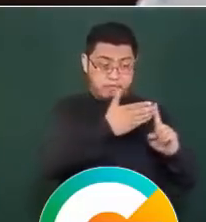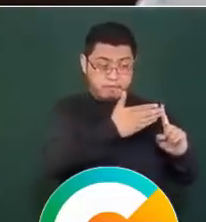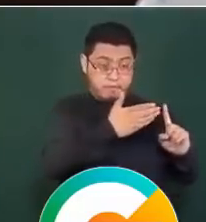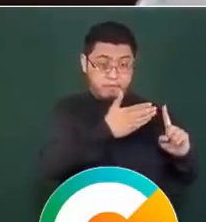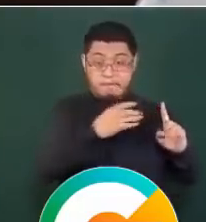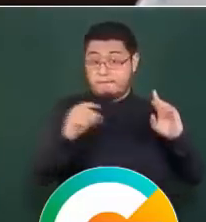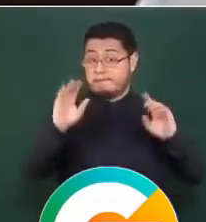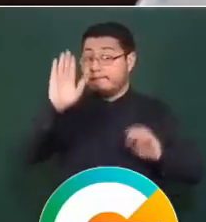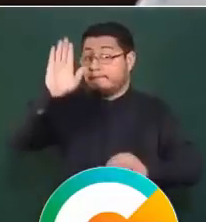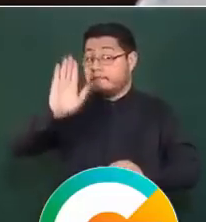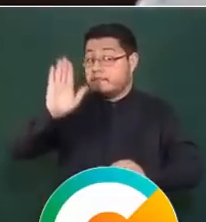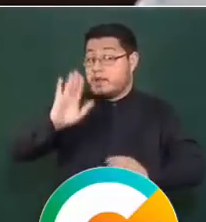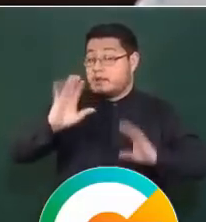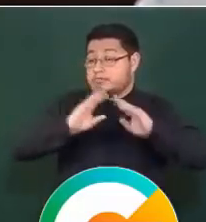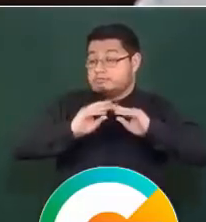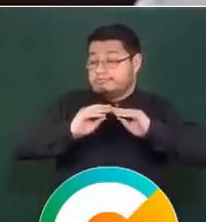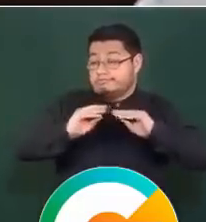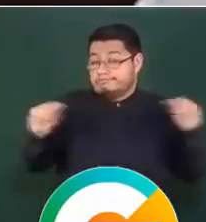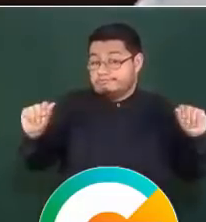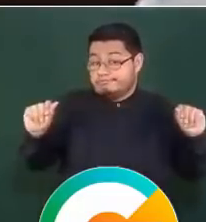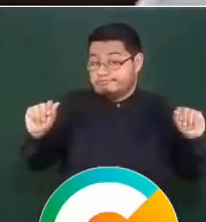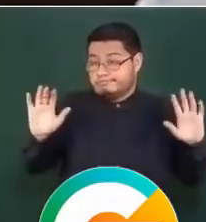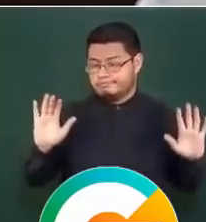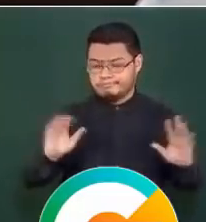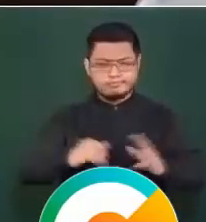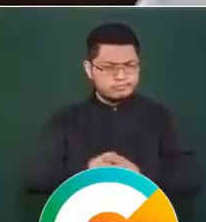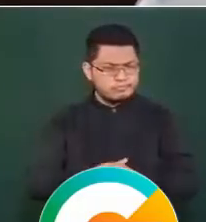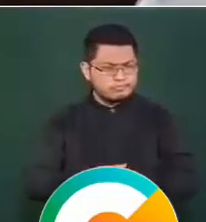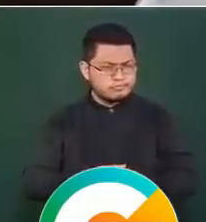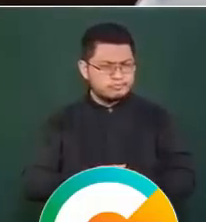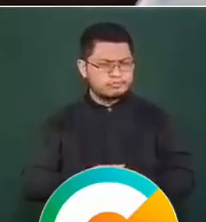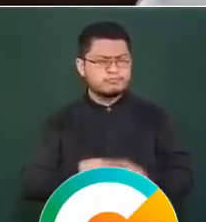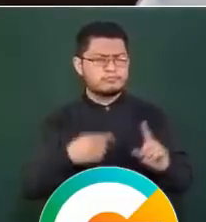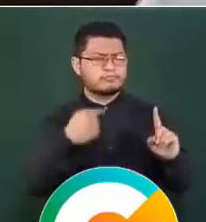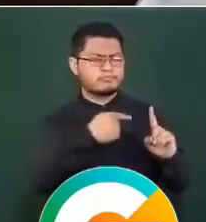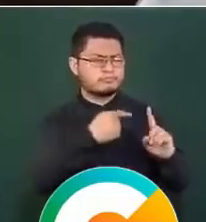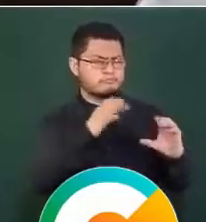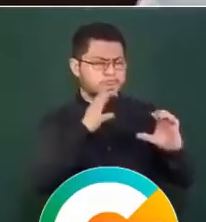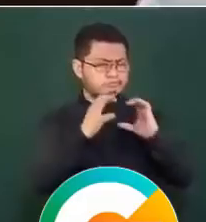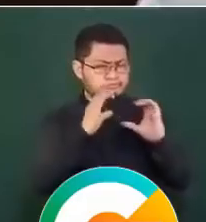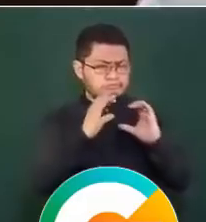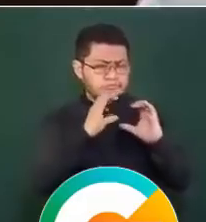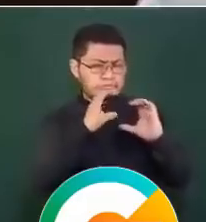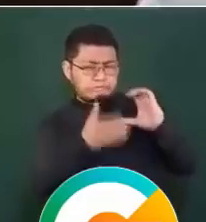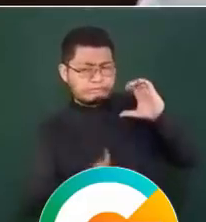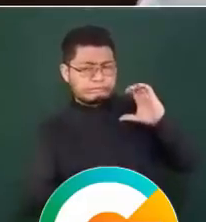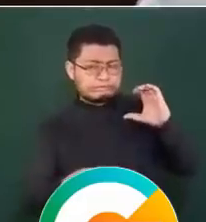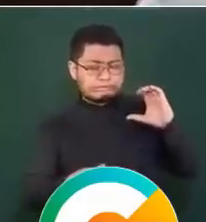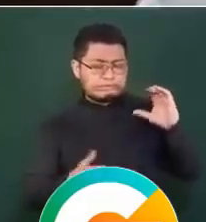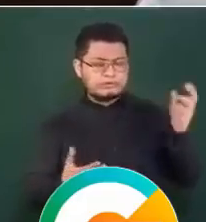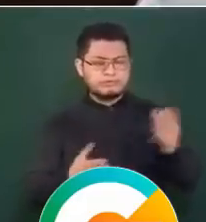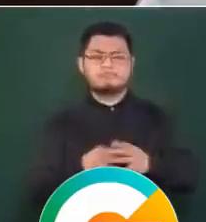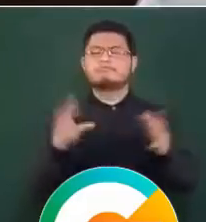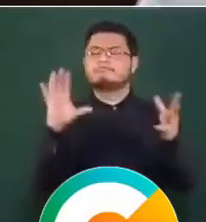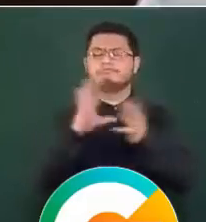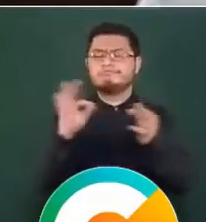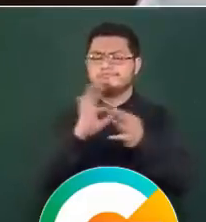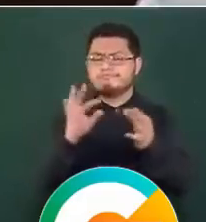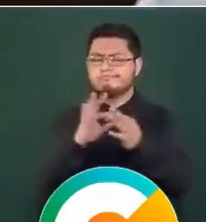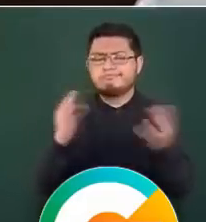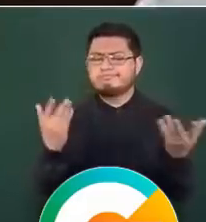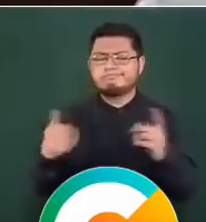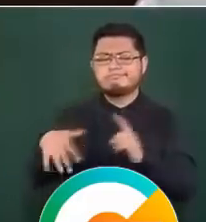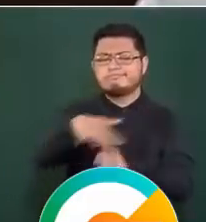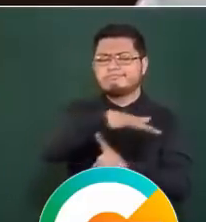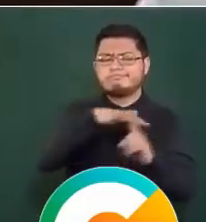presuntamente, o por qué se le está presuntamente impidiendo esta comunicación. Saber si pudieran explicarnos cuál es la situación